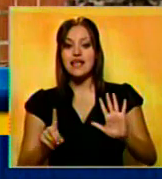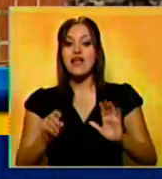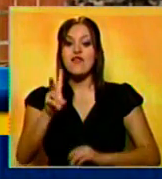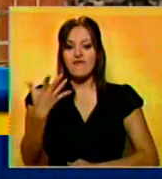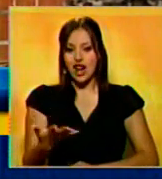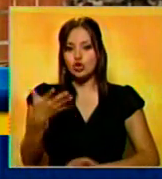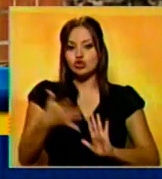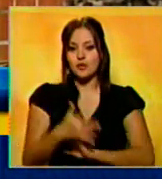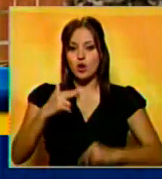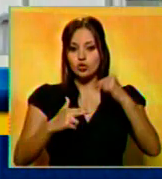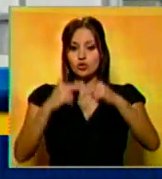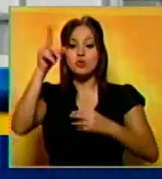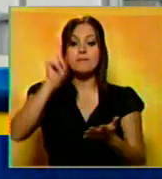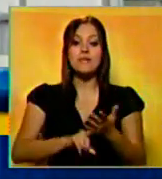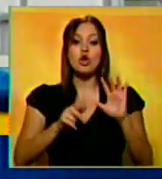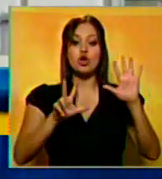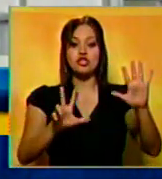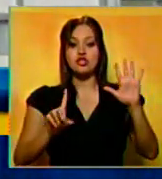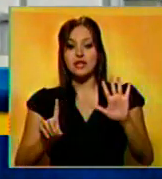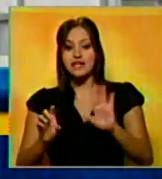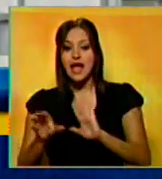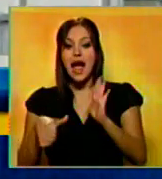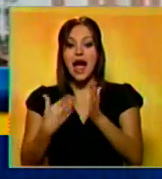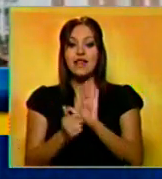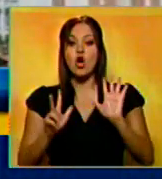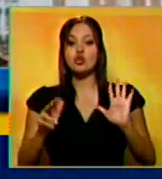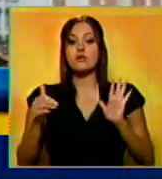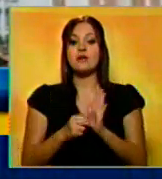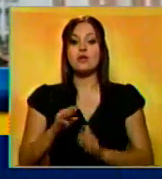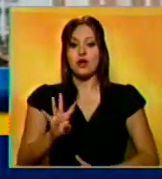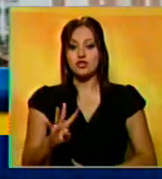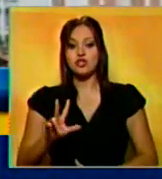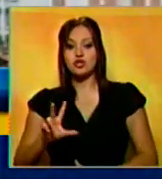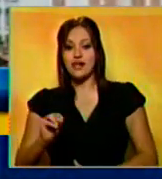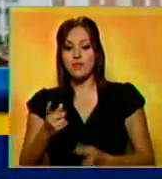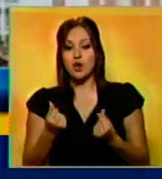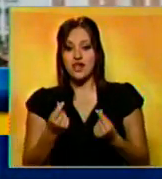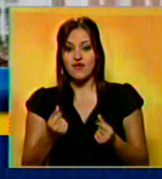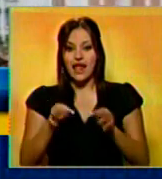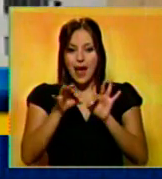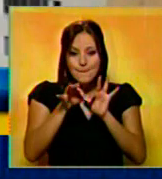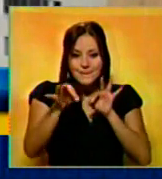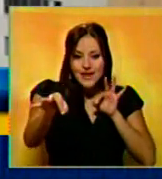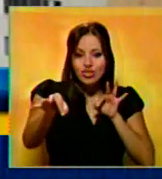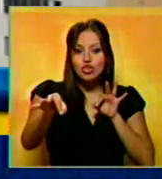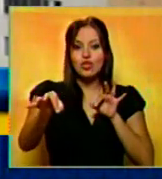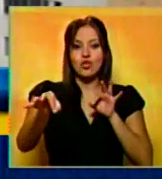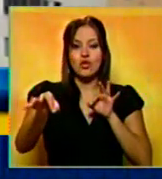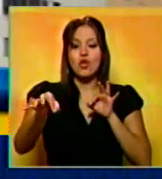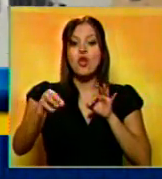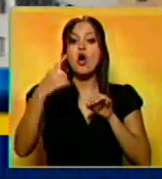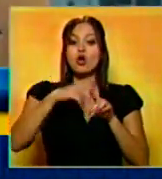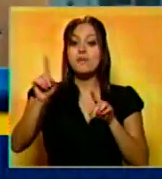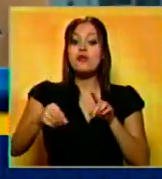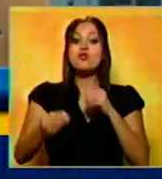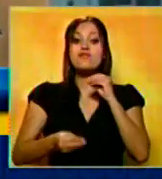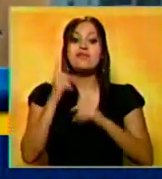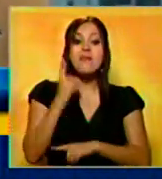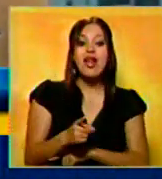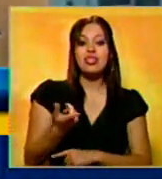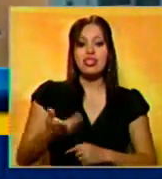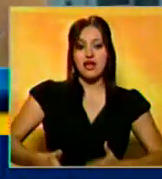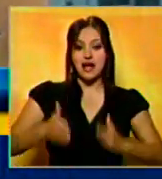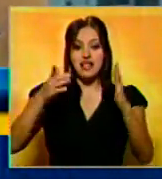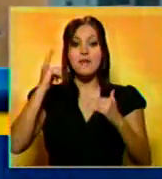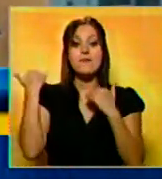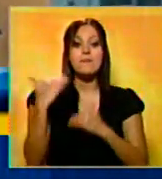que van desde 1860 hasta 8430 bolívares por metro cuadrado, desglosados por el tipo de vivienda y la cantidad de